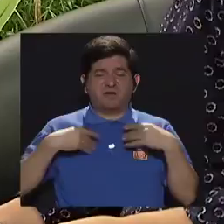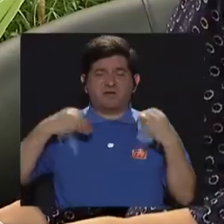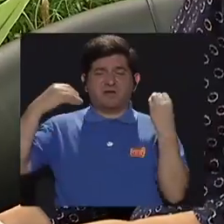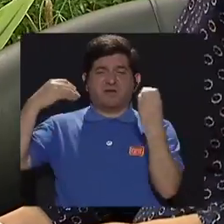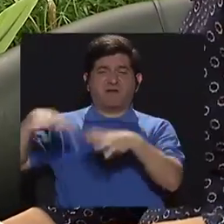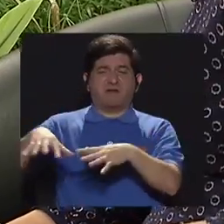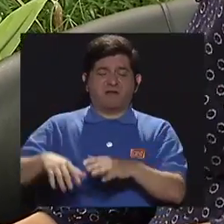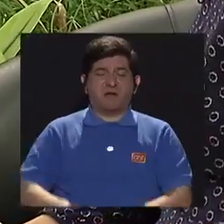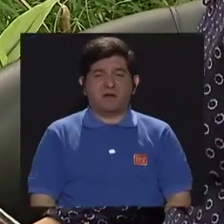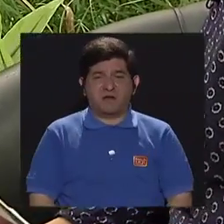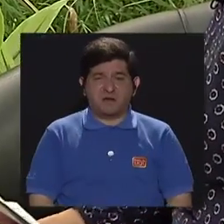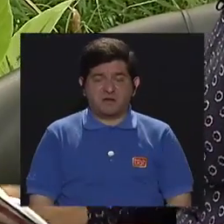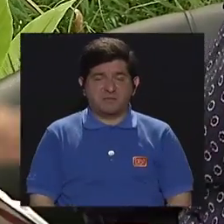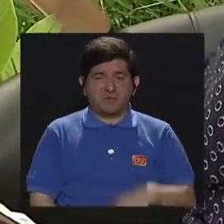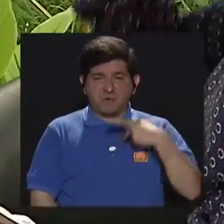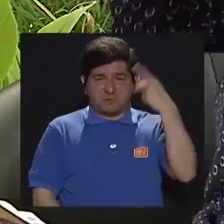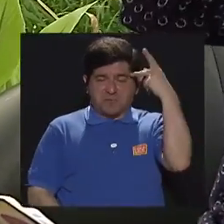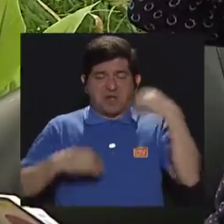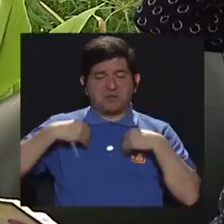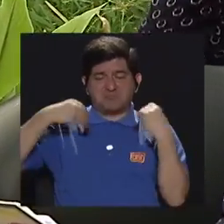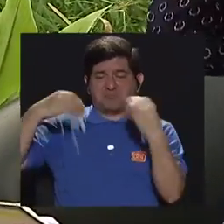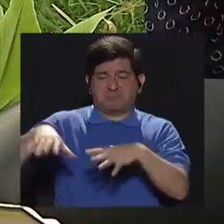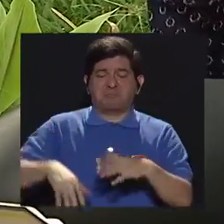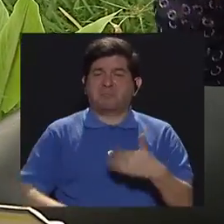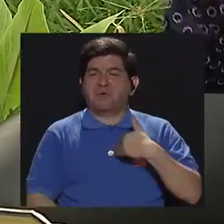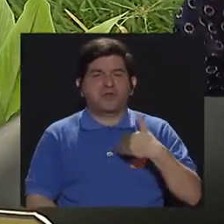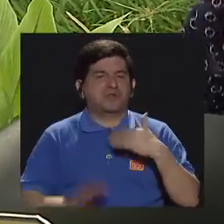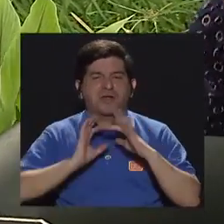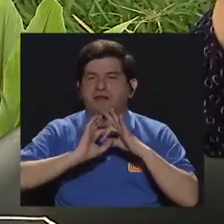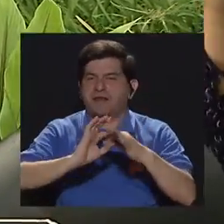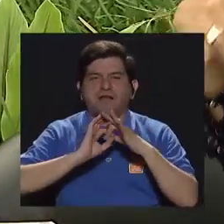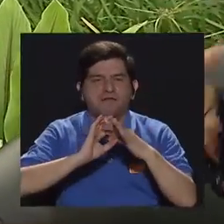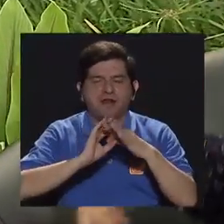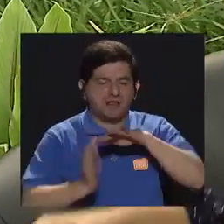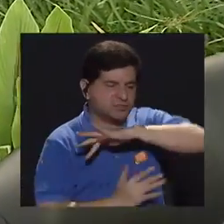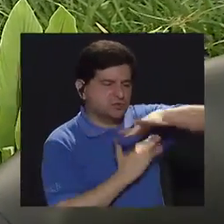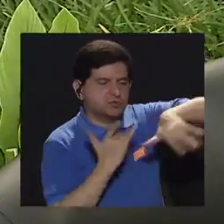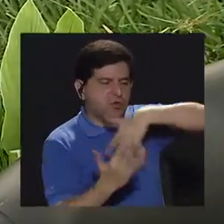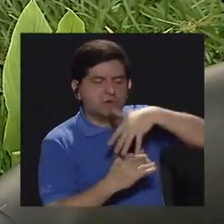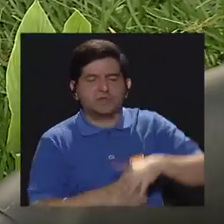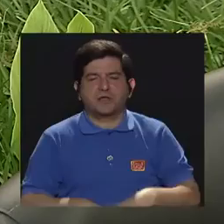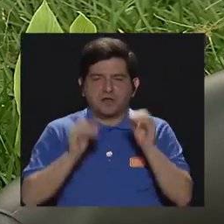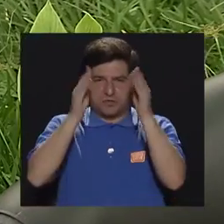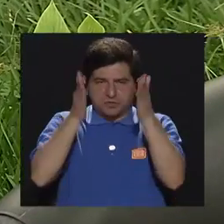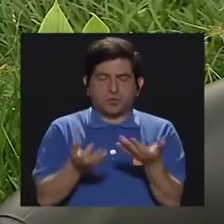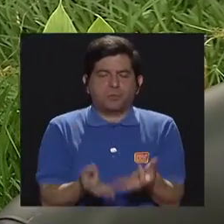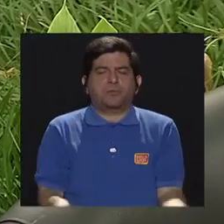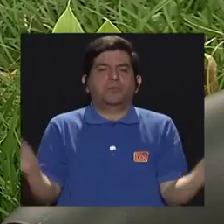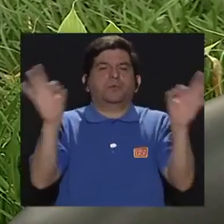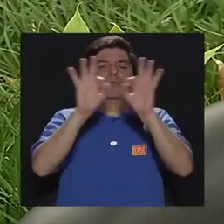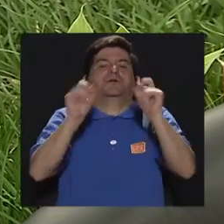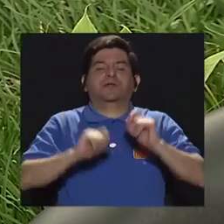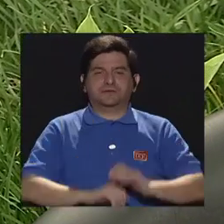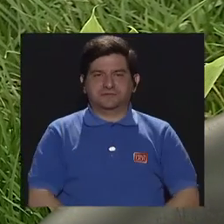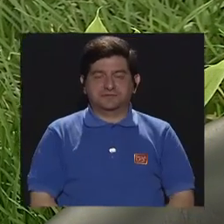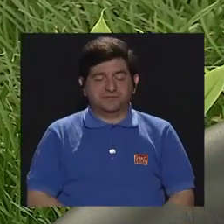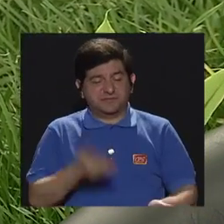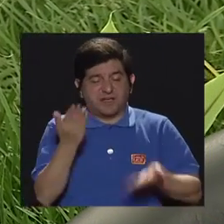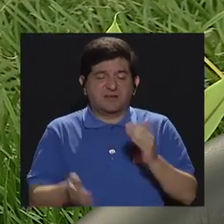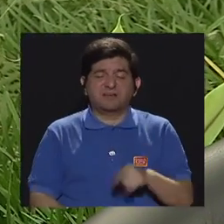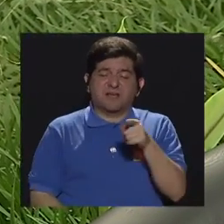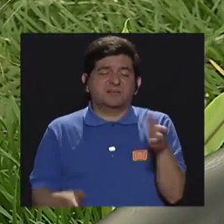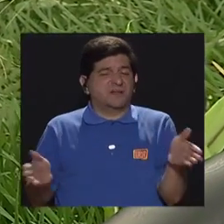abandonado, abandonado por el padre de familia, porque no tiene esa relación, esa interacción con el docente, que eso es muy importante. Entonces, puede tener